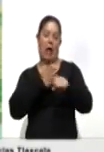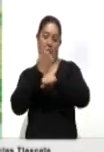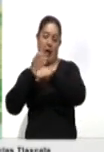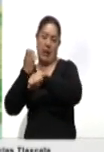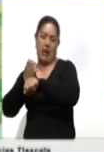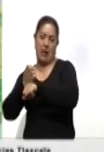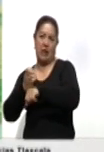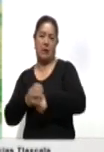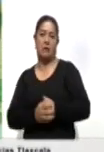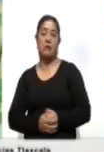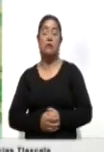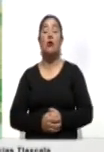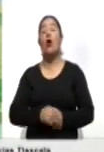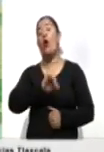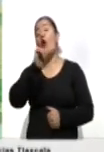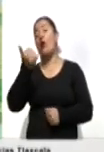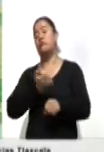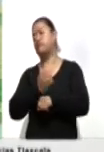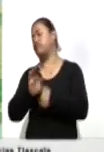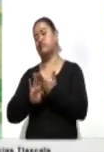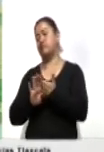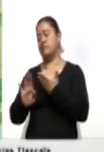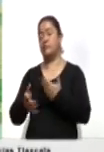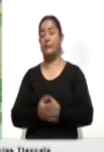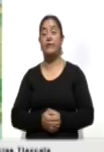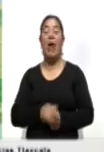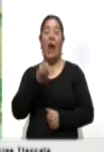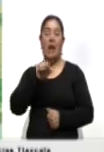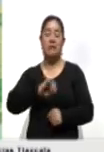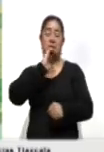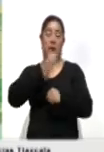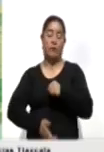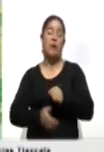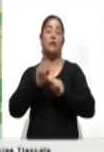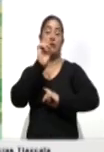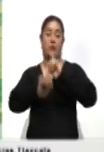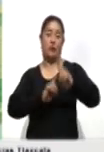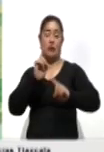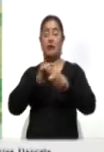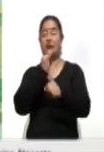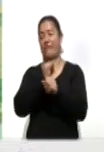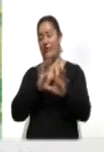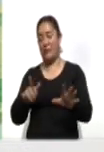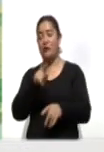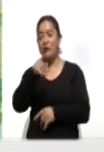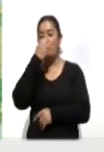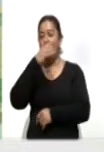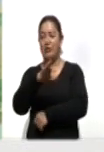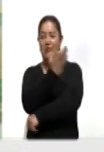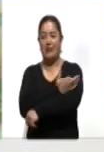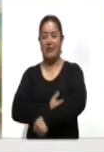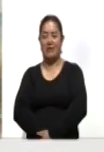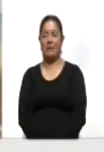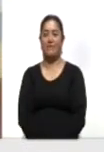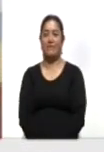fueron relegados. Con esta información culminamos este bloque deportivo. Pase excelente tarde.